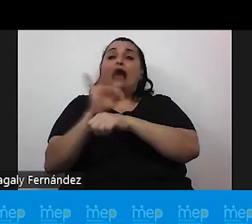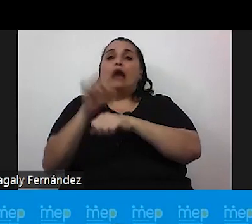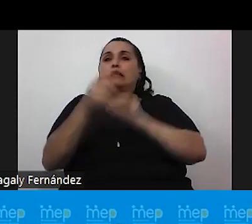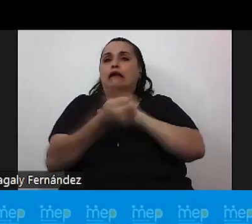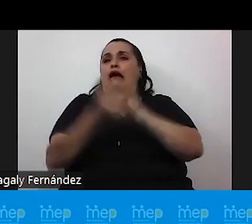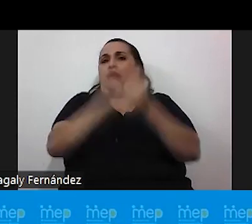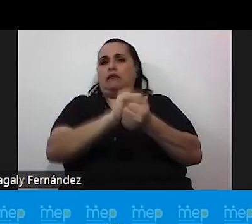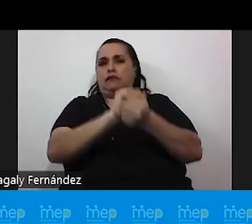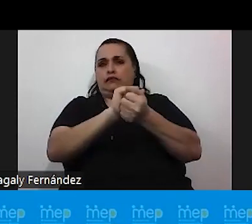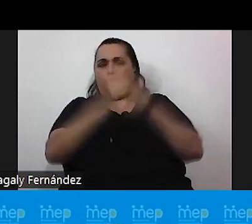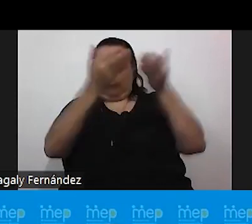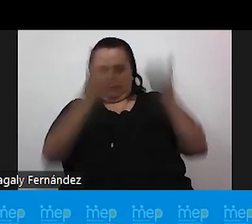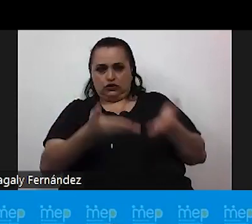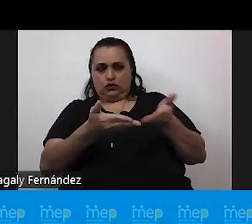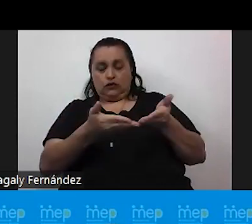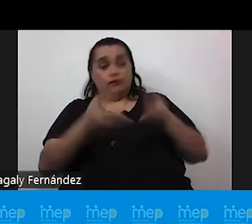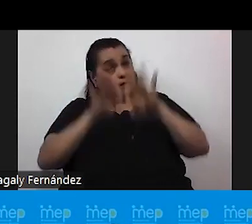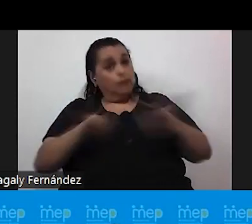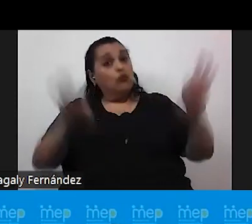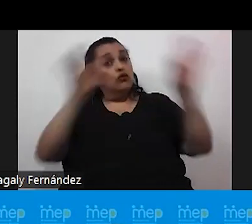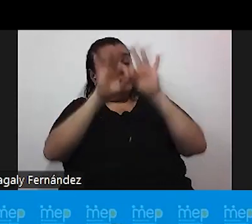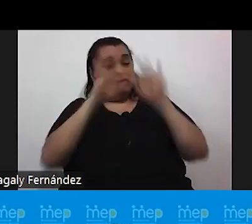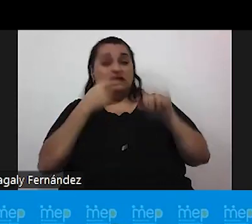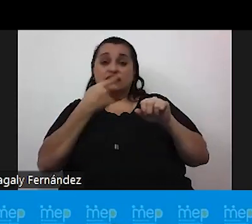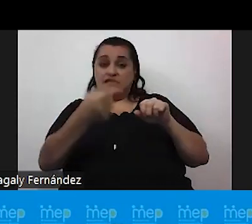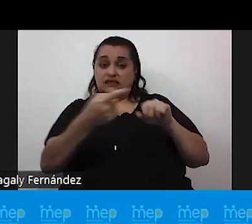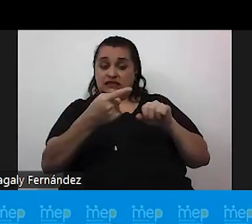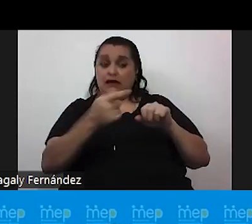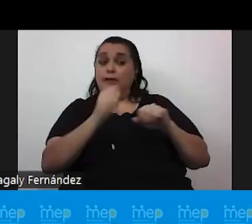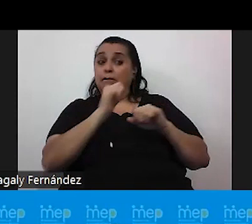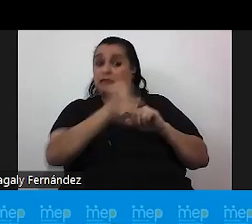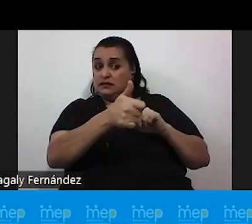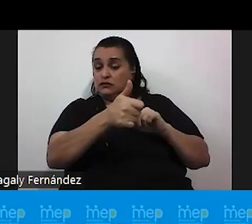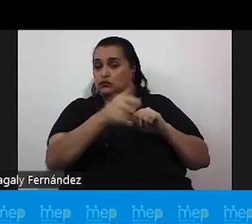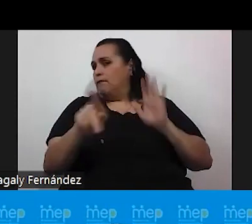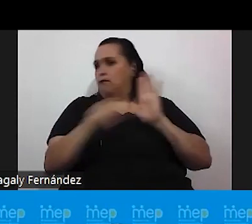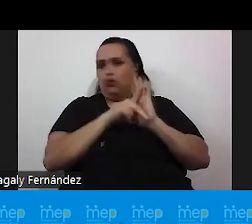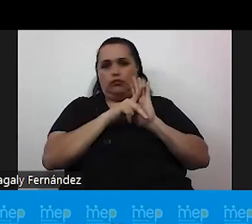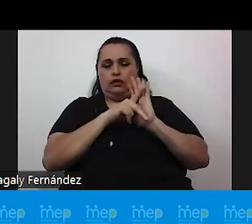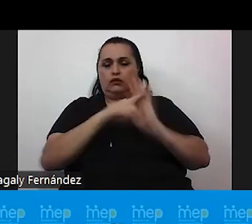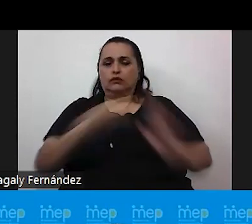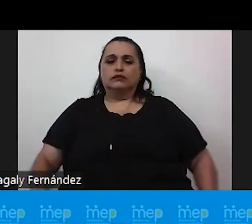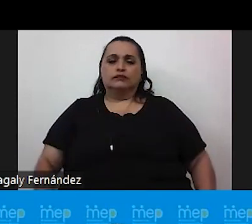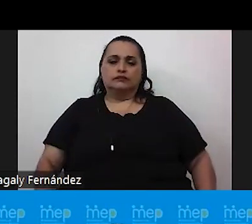y es importante indicar que las mismas están prohibidas siguiendo